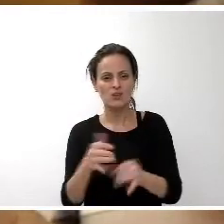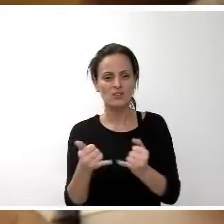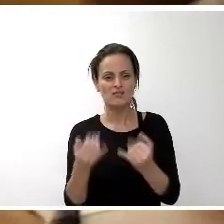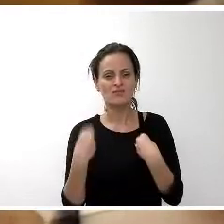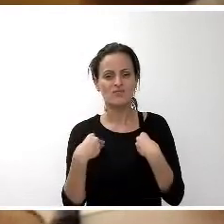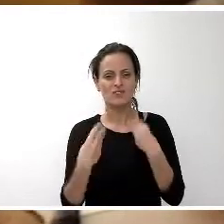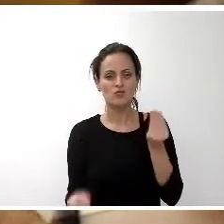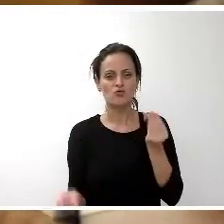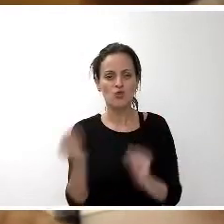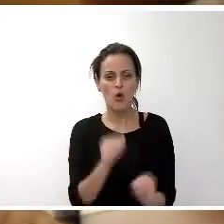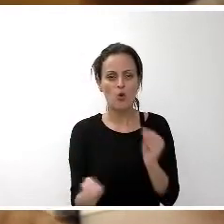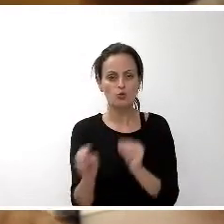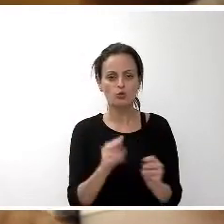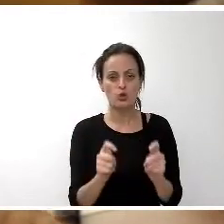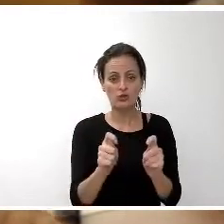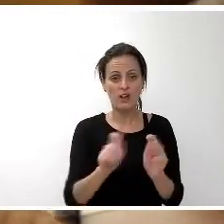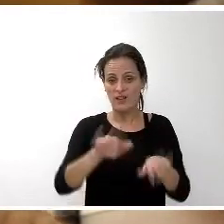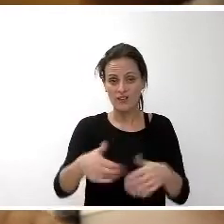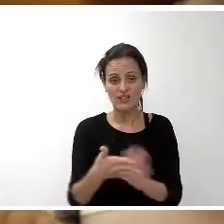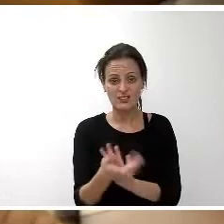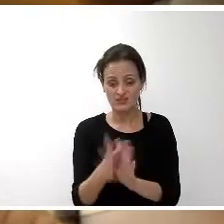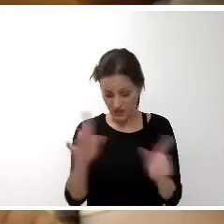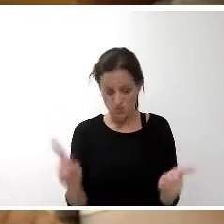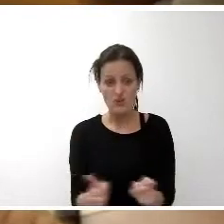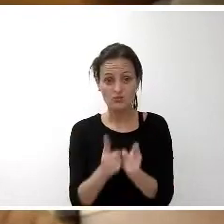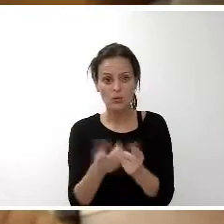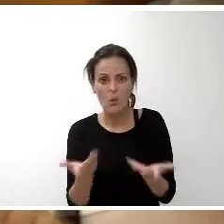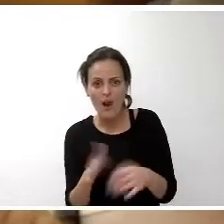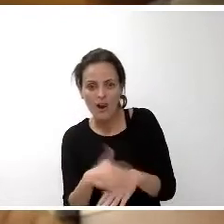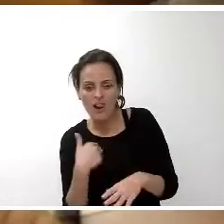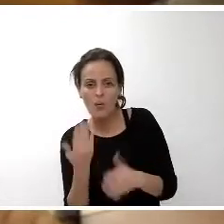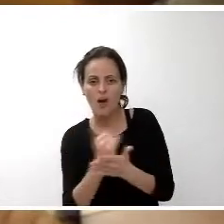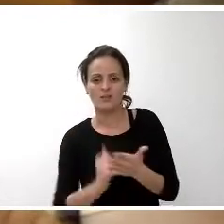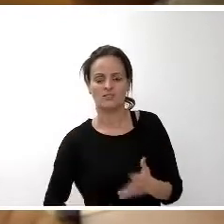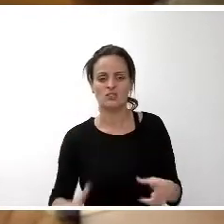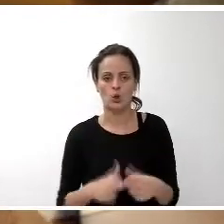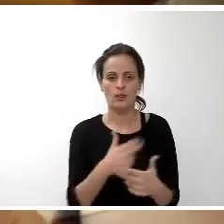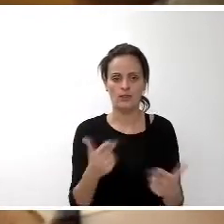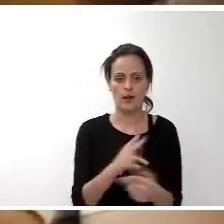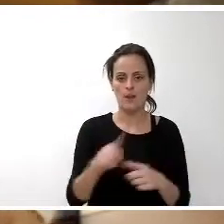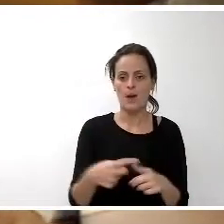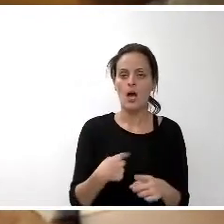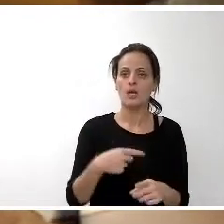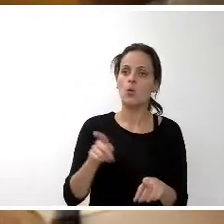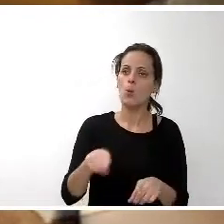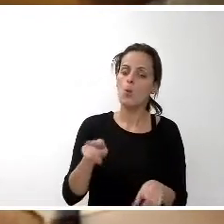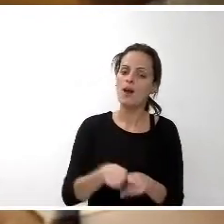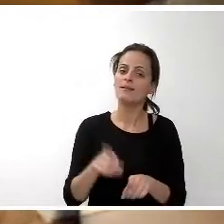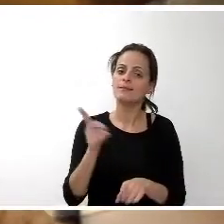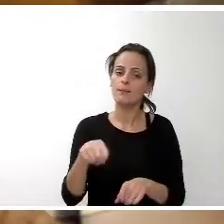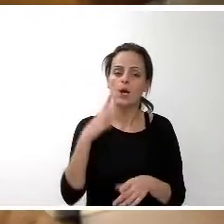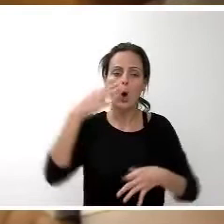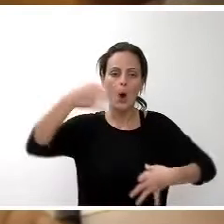resume en el concepto de crisis social. Y planteando coherencia, no solo entre el discurso, sino entre los hechos.